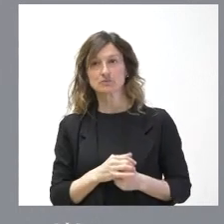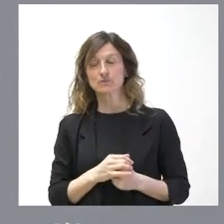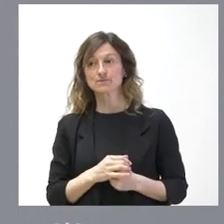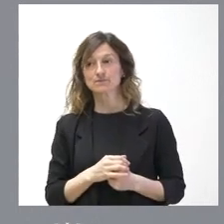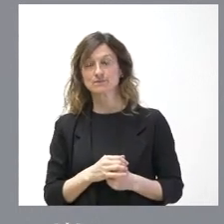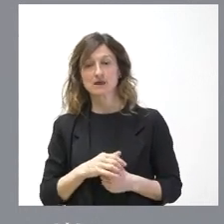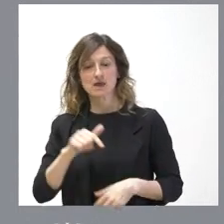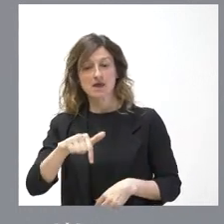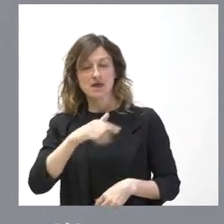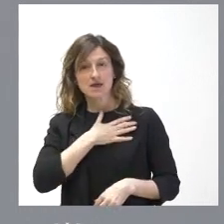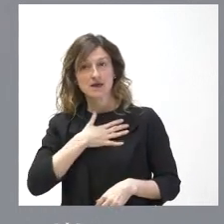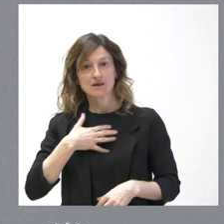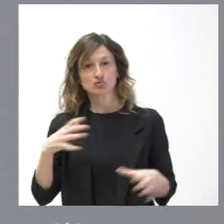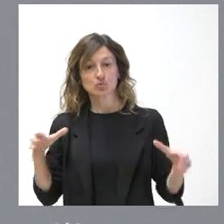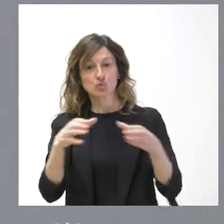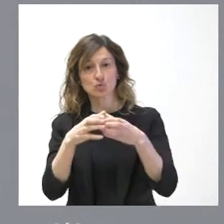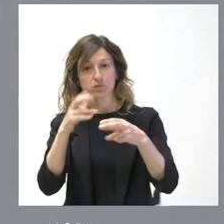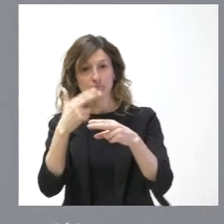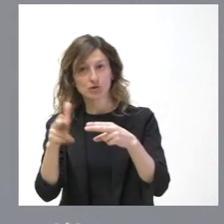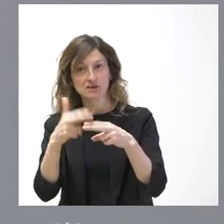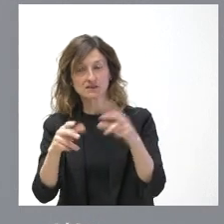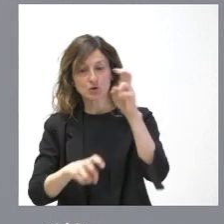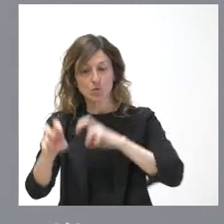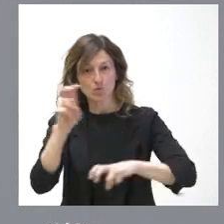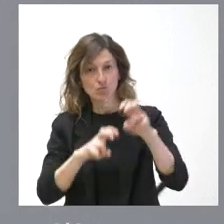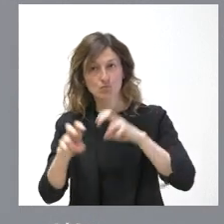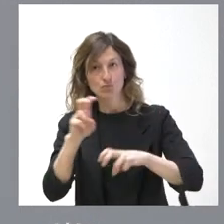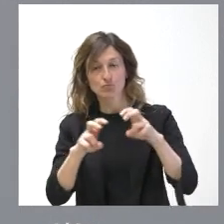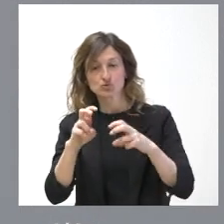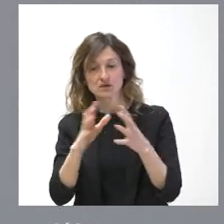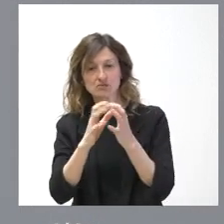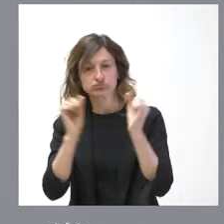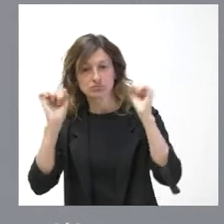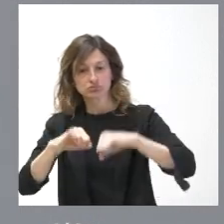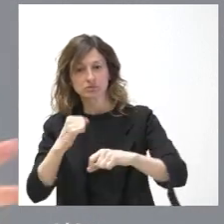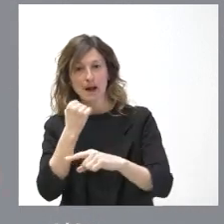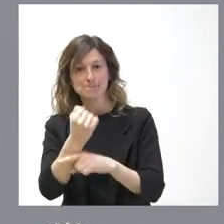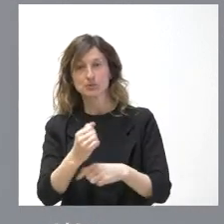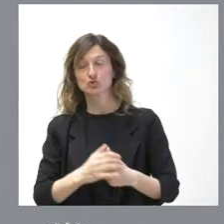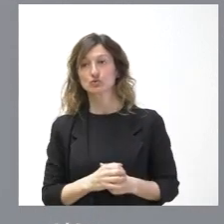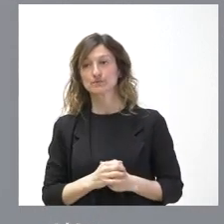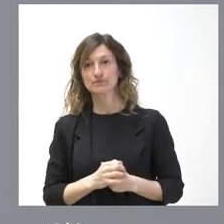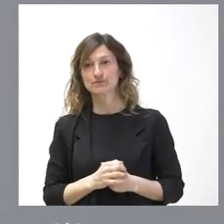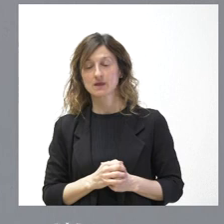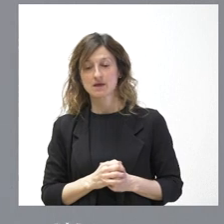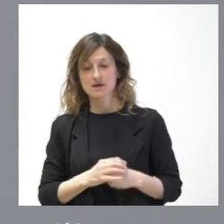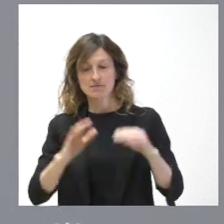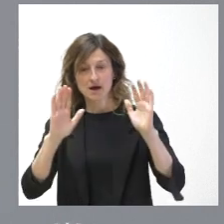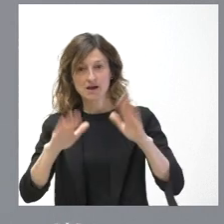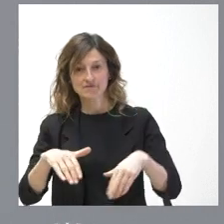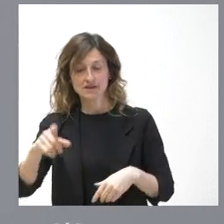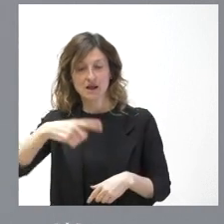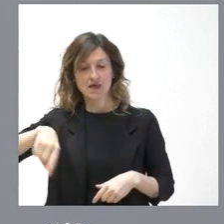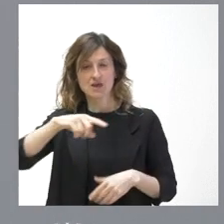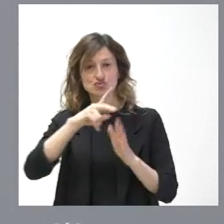lógicamente, apelamos a que los grupos políticos busquen siempre los máximos niveles de consenso y de apoyo, pero al final son ellos los que aprueban las